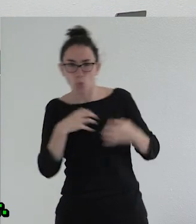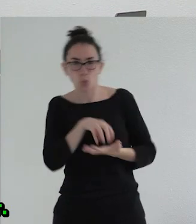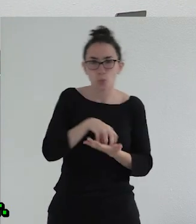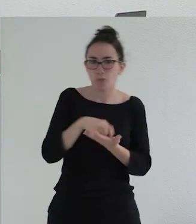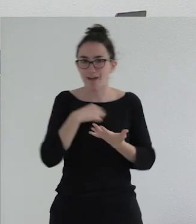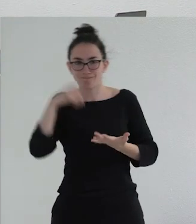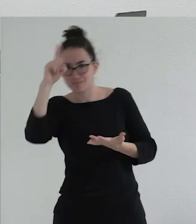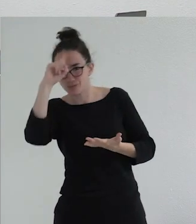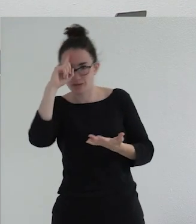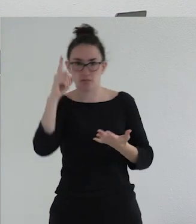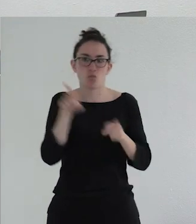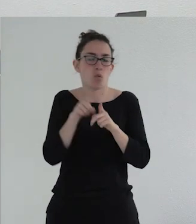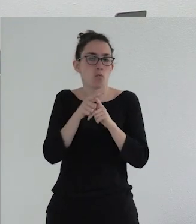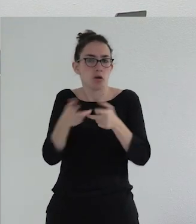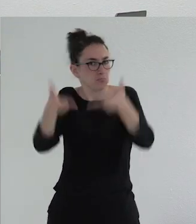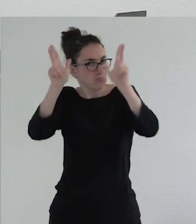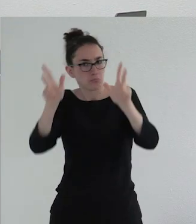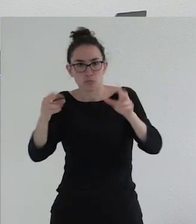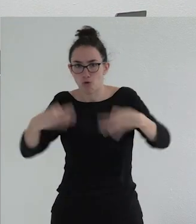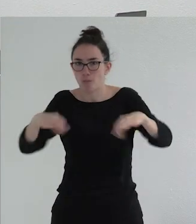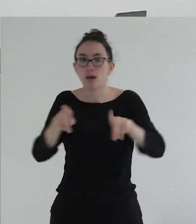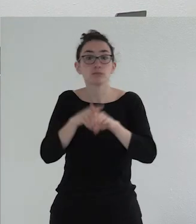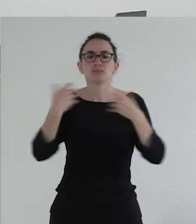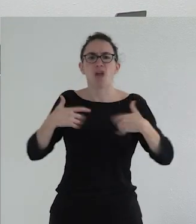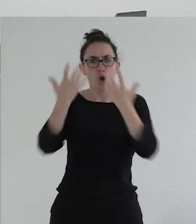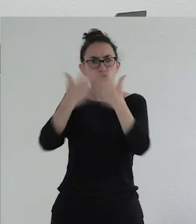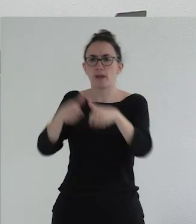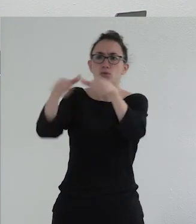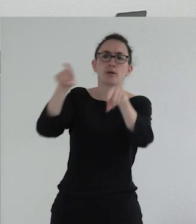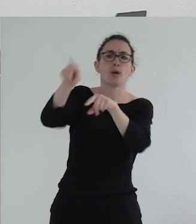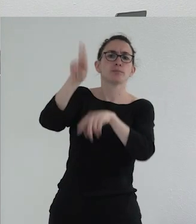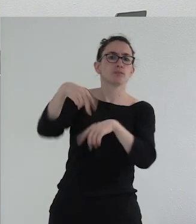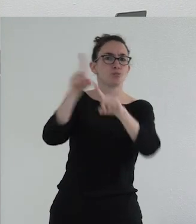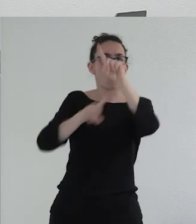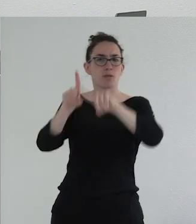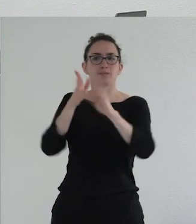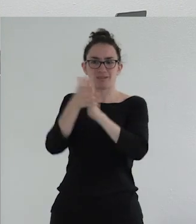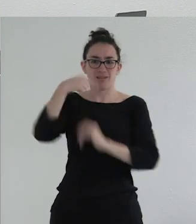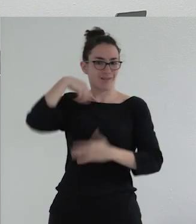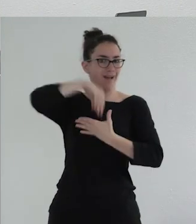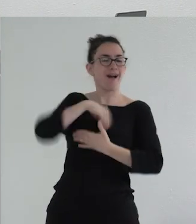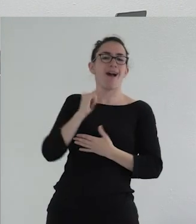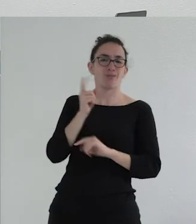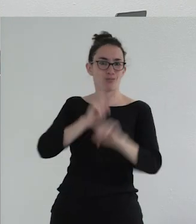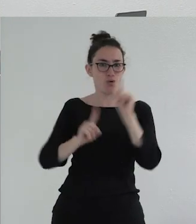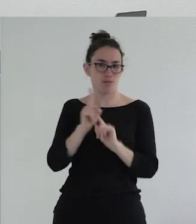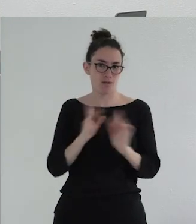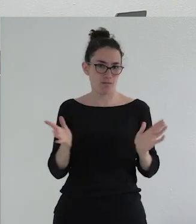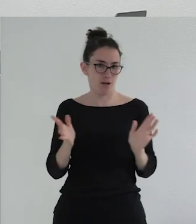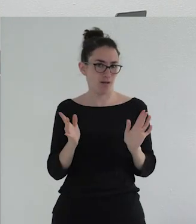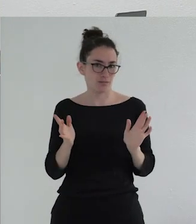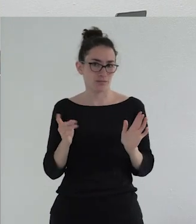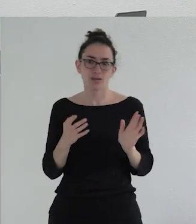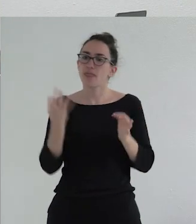nos pudiéramos relajar, pero la prueba de que esta categoría es problemática es que a la gente no le vale convivir la suya, sino que necesita que todo el mundo tenga la suya bastante clara.